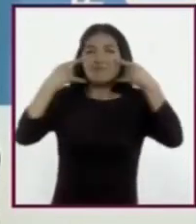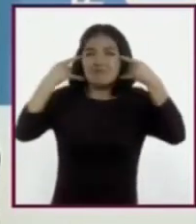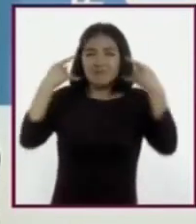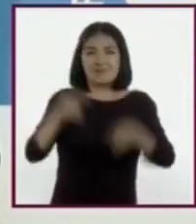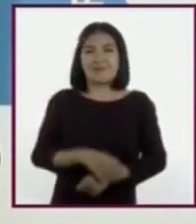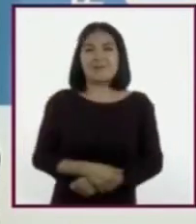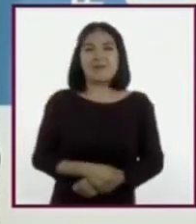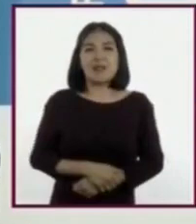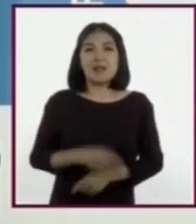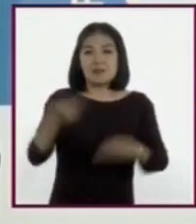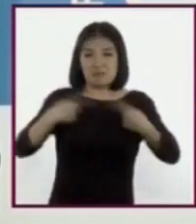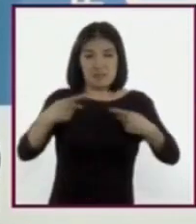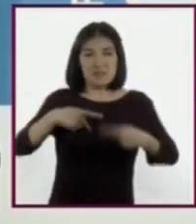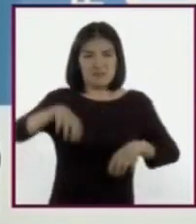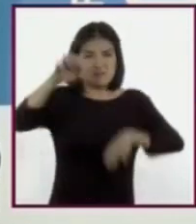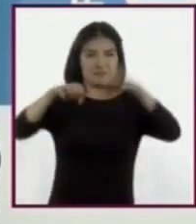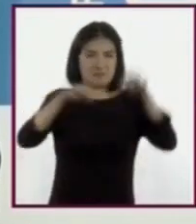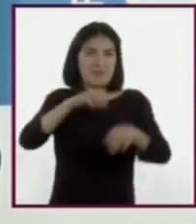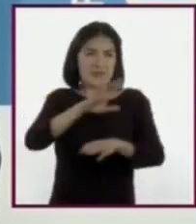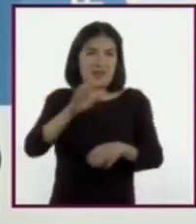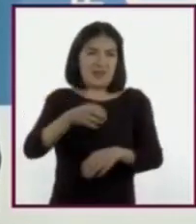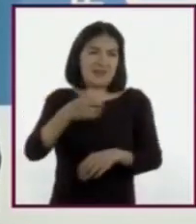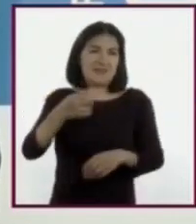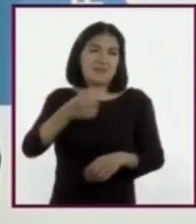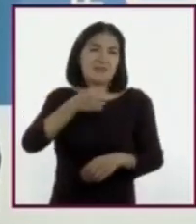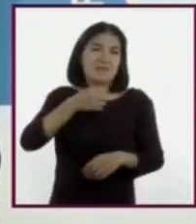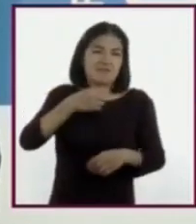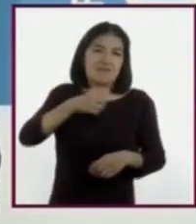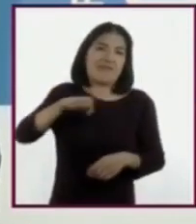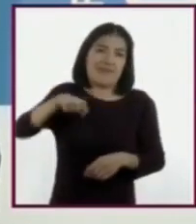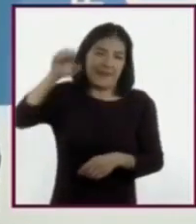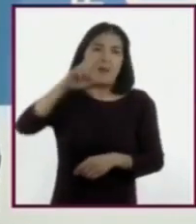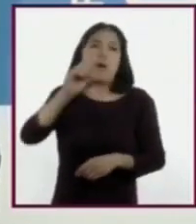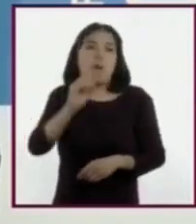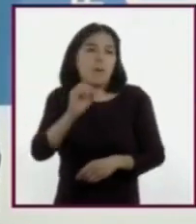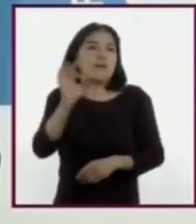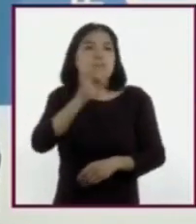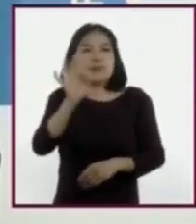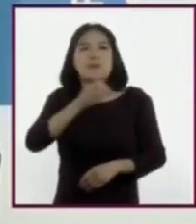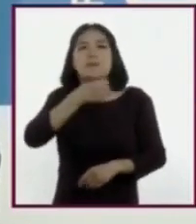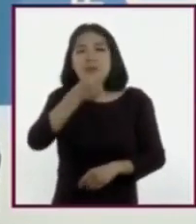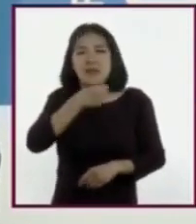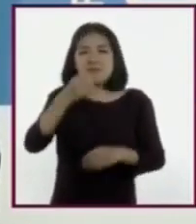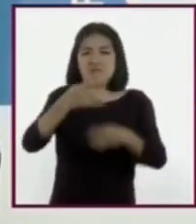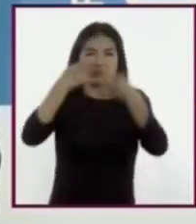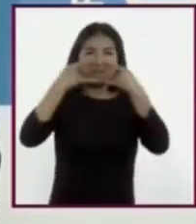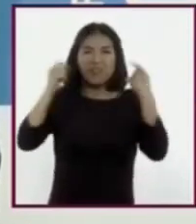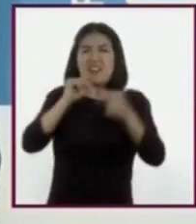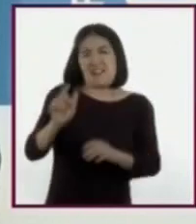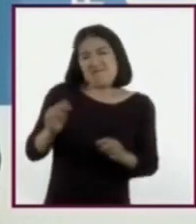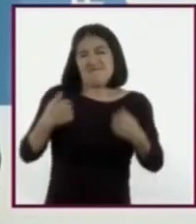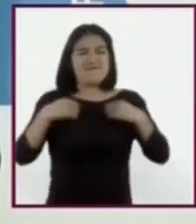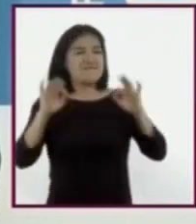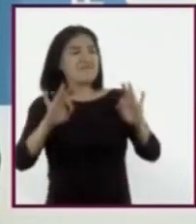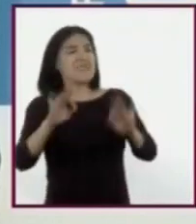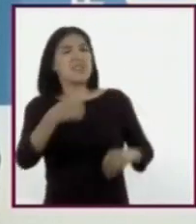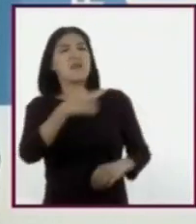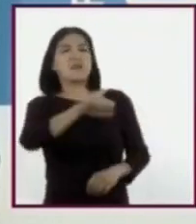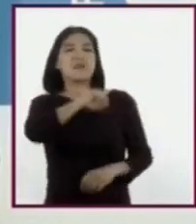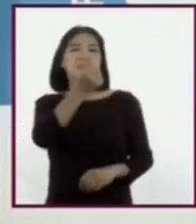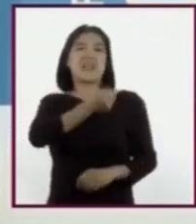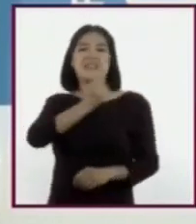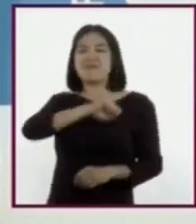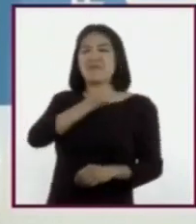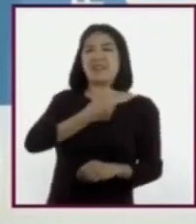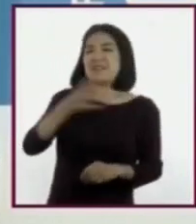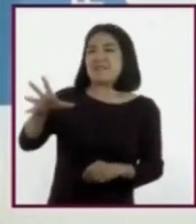Muchos adultos no reconocen la importancia de usarlo porque no creen que ellos se puedan infectar. Pero es la información la que